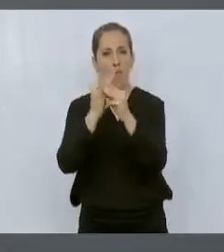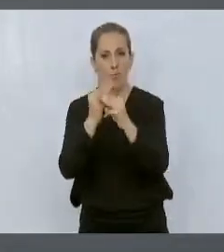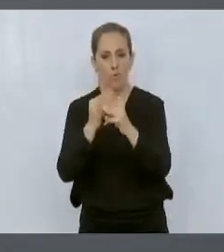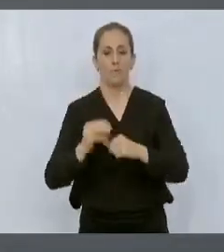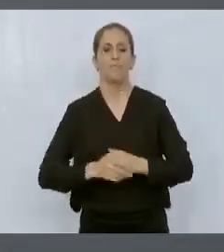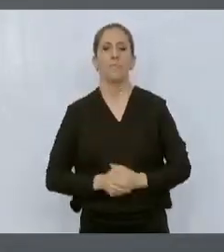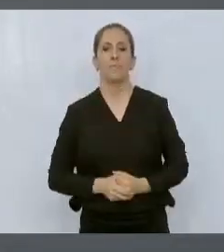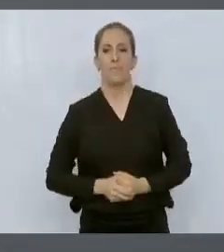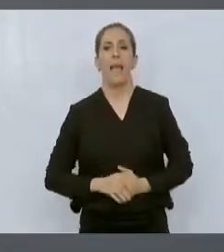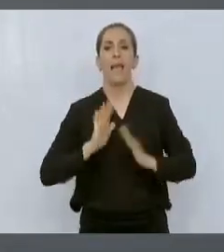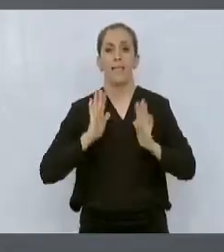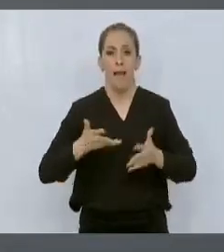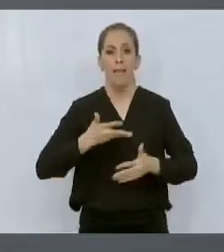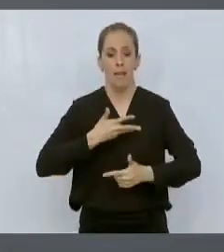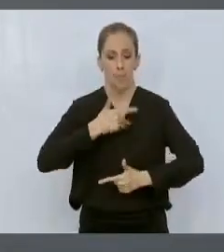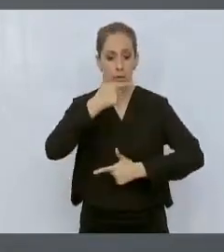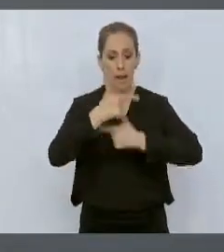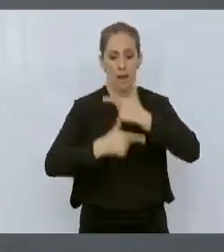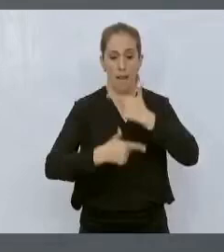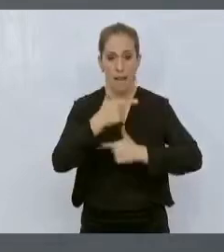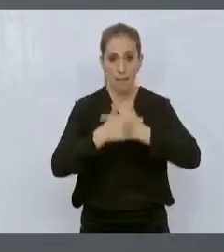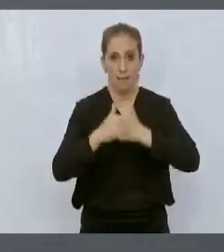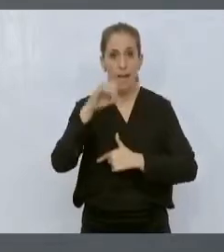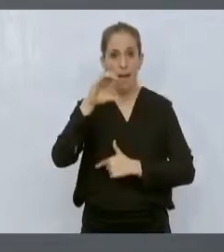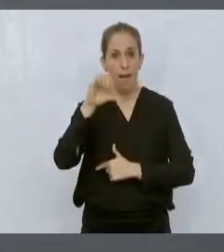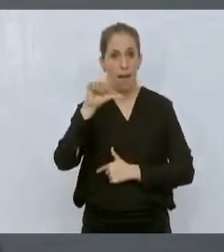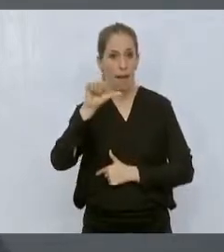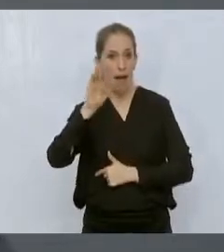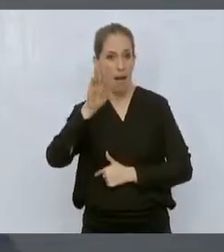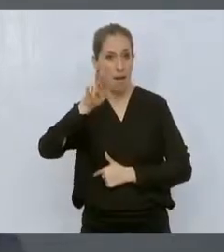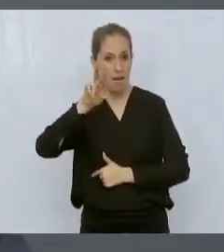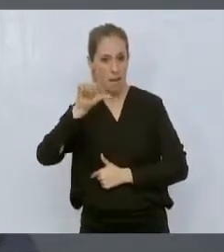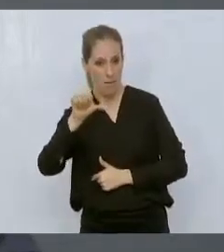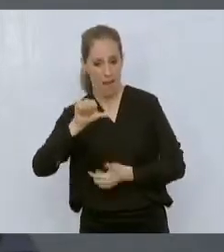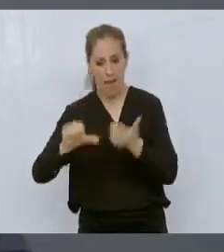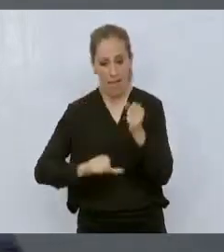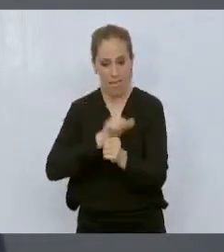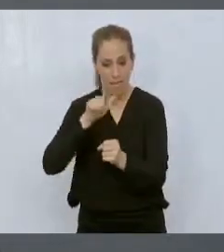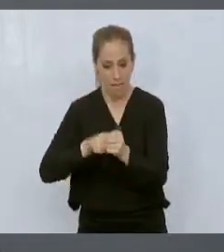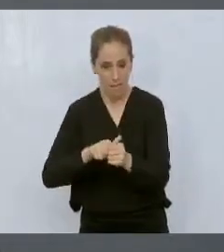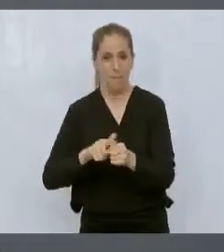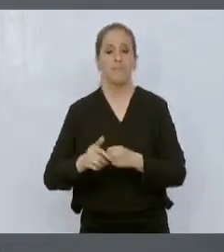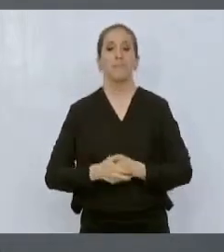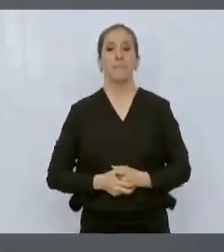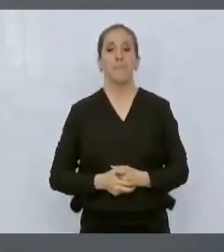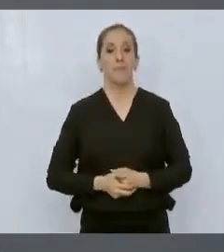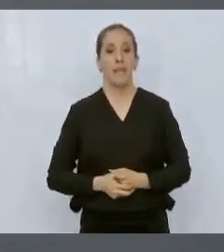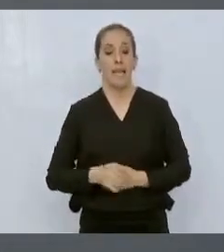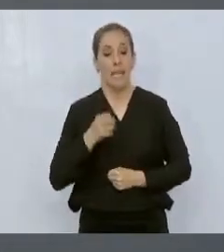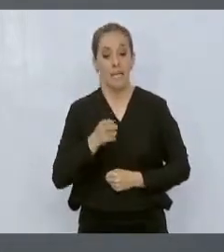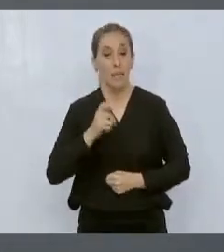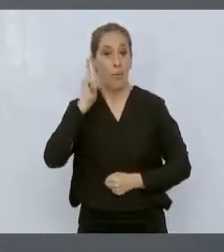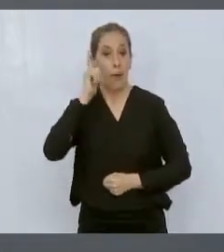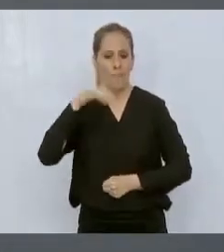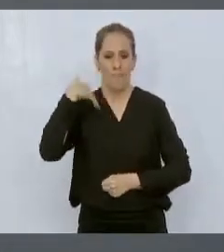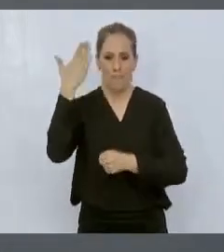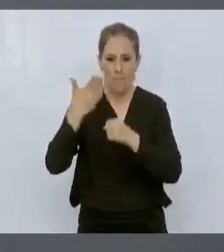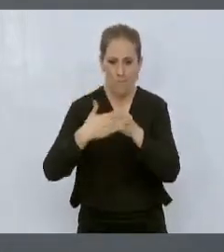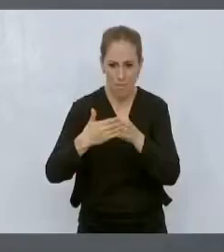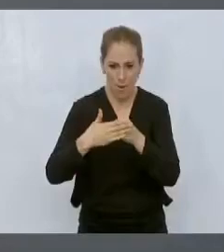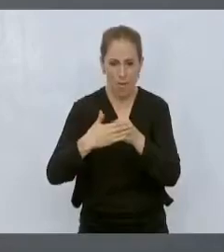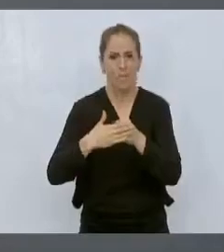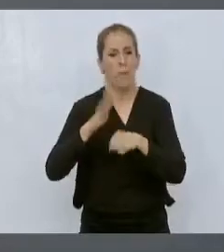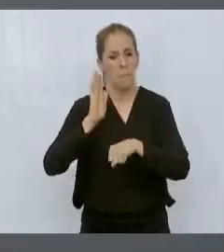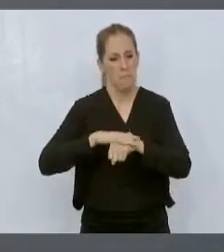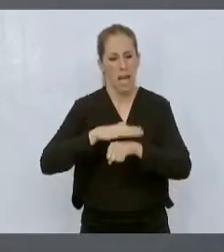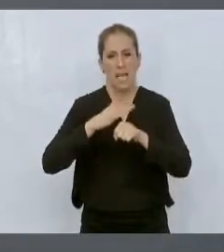leche de cabra, ya estamos produciendo cabras de alta genética y esperamos que este año logremos triplicar la capacidad de este centro.